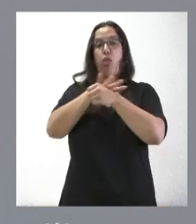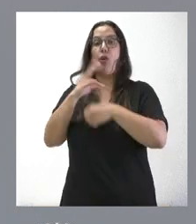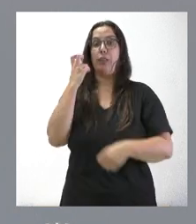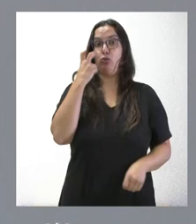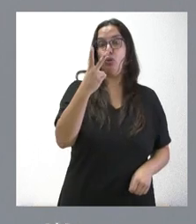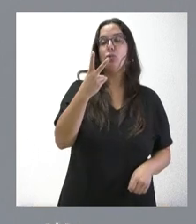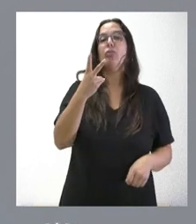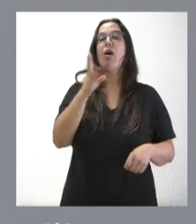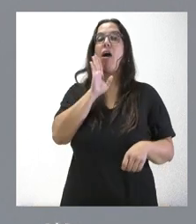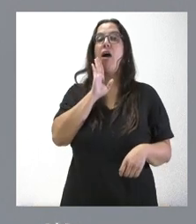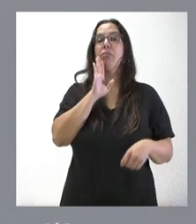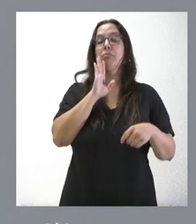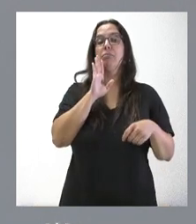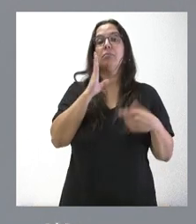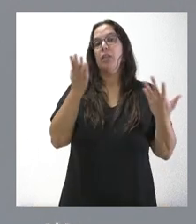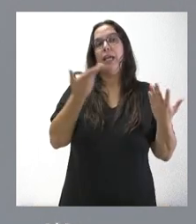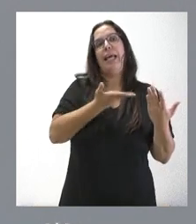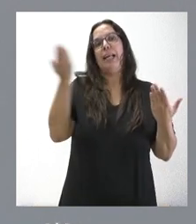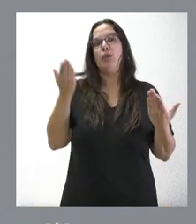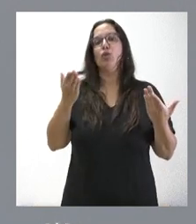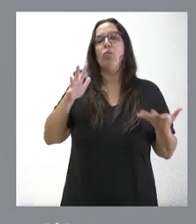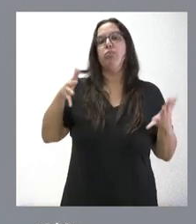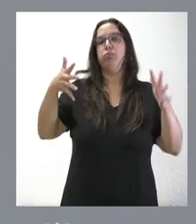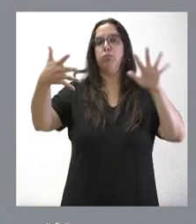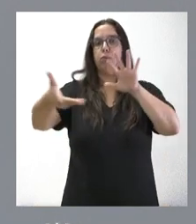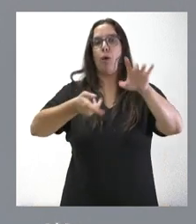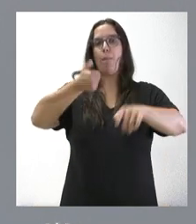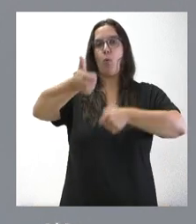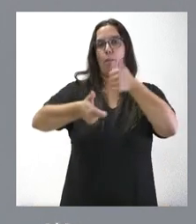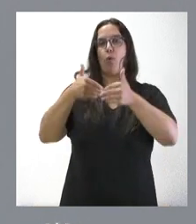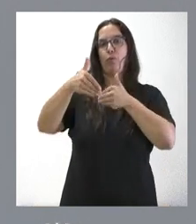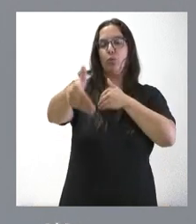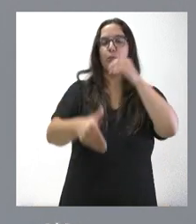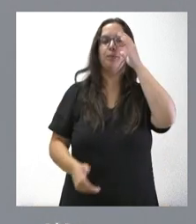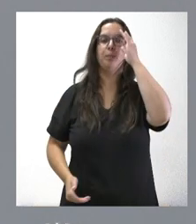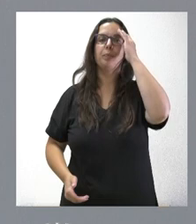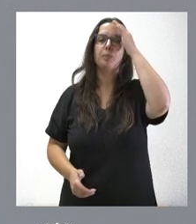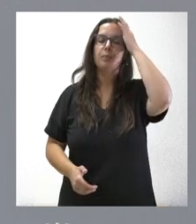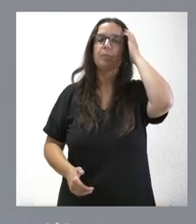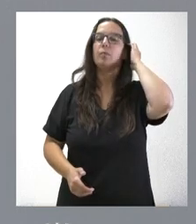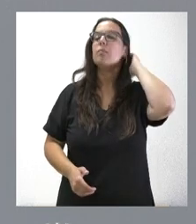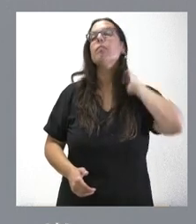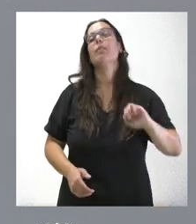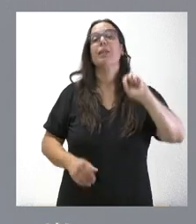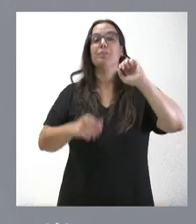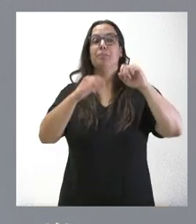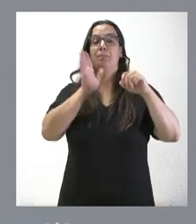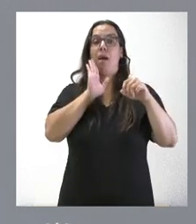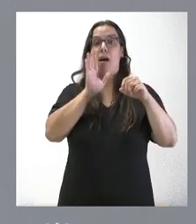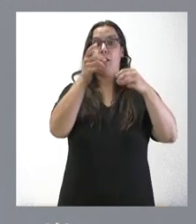mancomunidades que les he citado y el resto se irá abordando en el futuro. Y el último bloque,